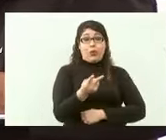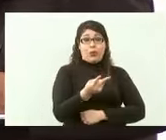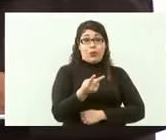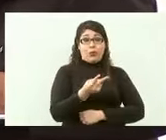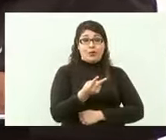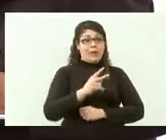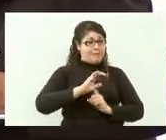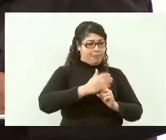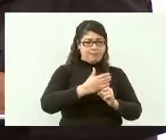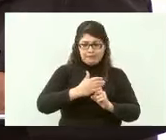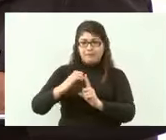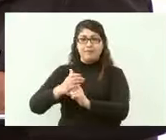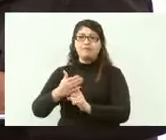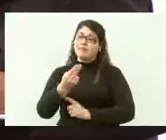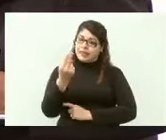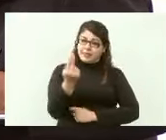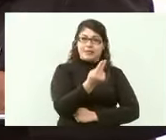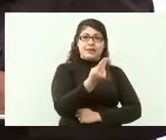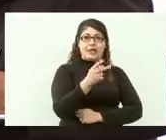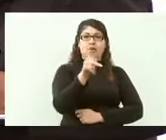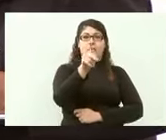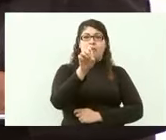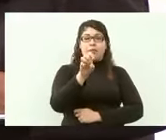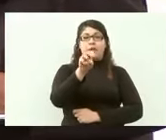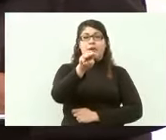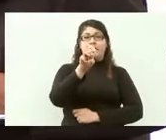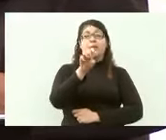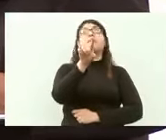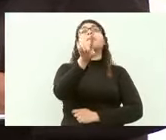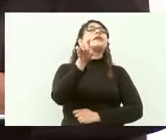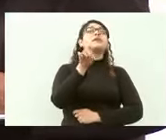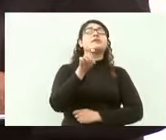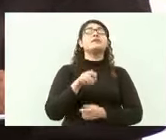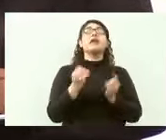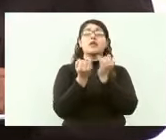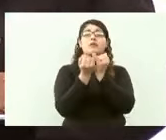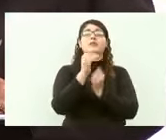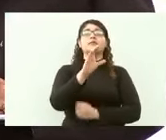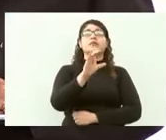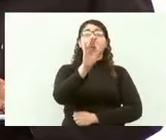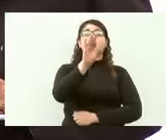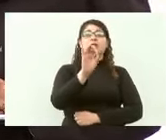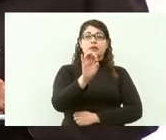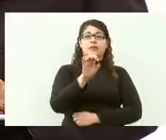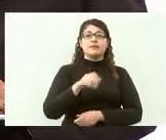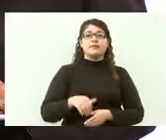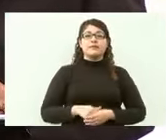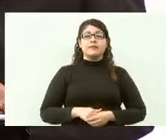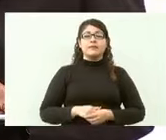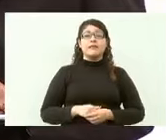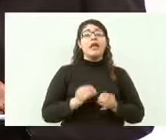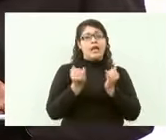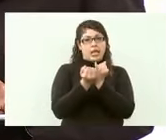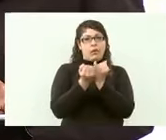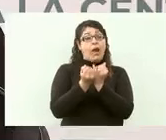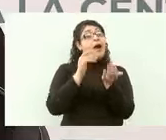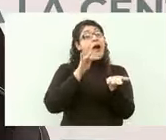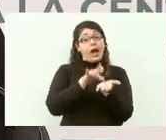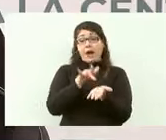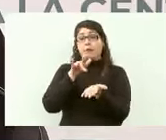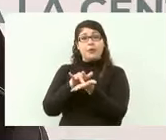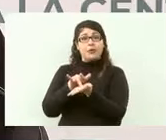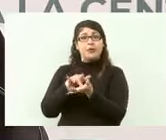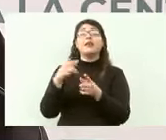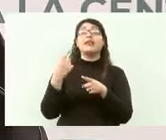tanto de Pemex como de la Comisión Federal de Electricidad y con el apoyo de todos